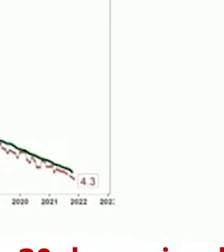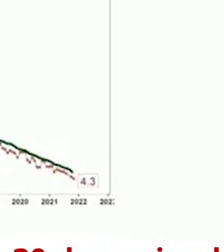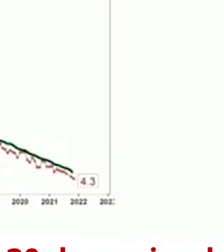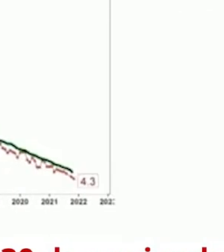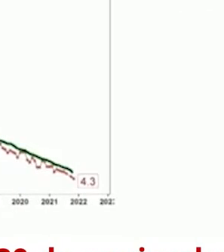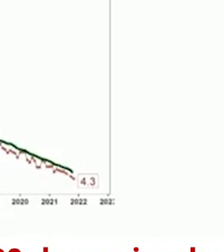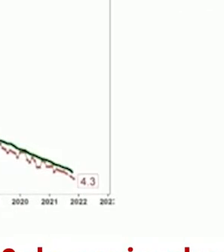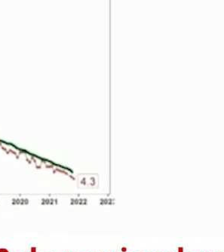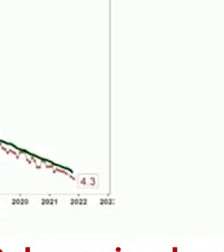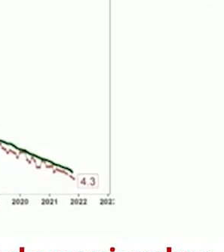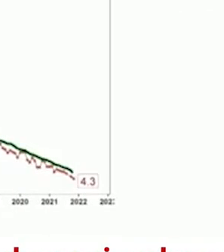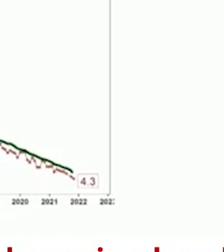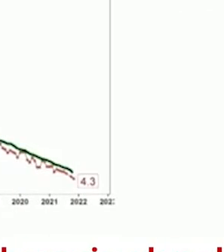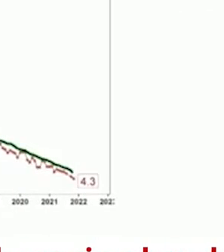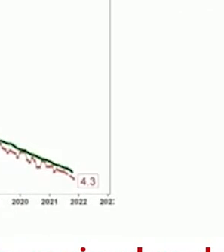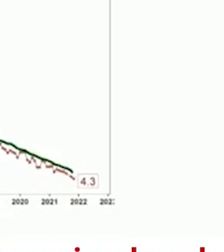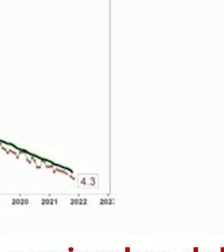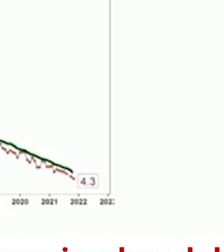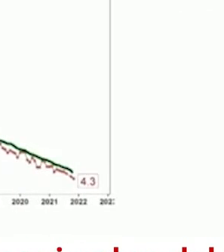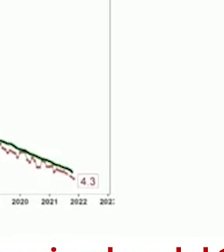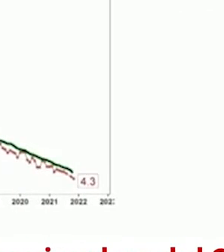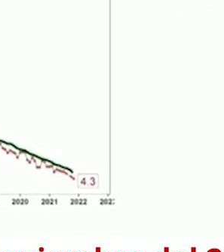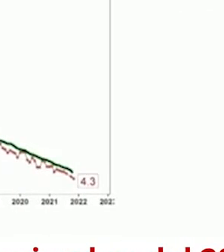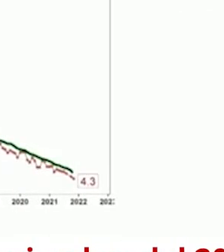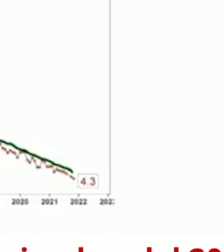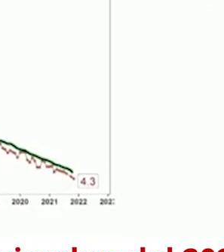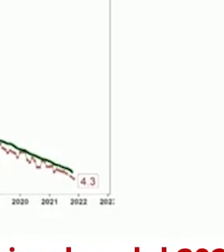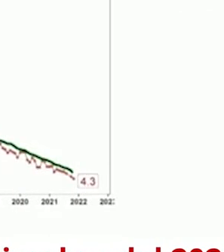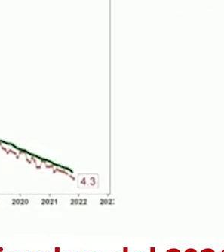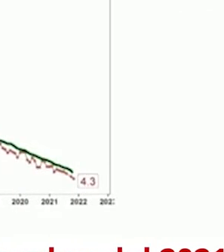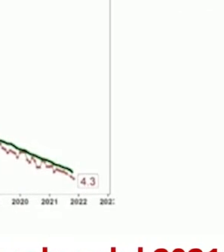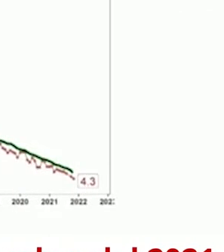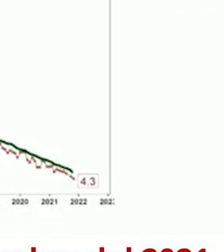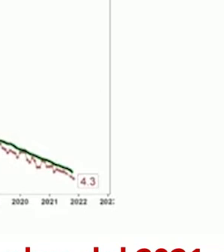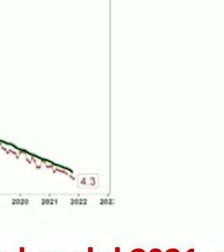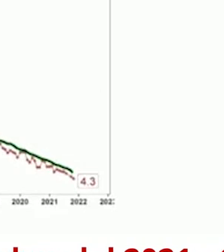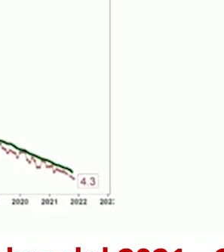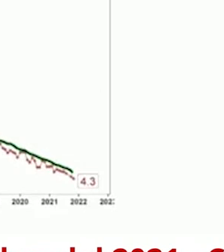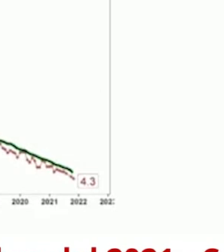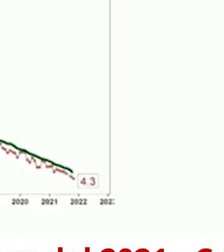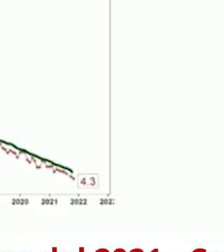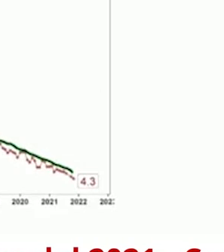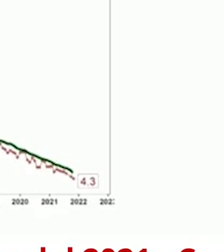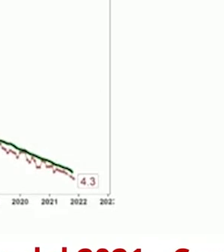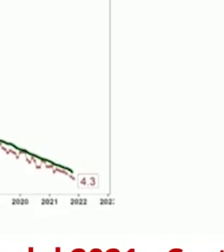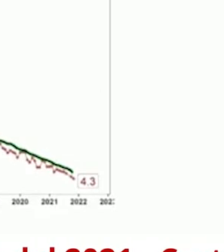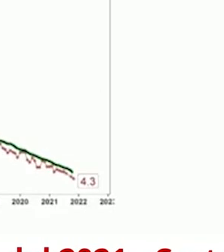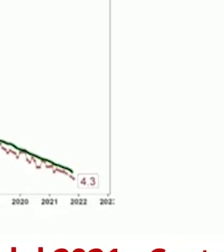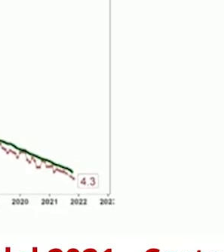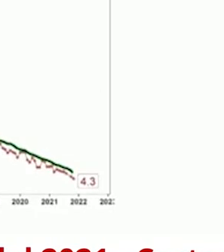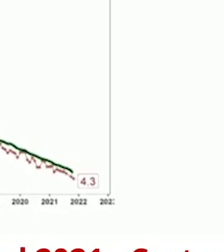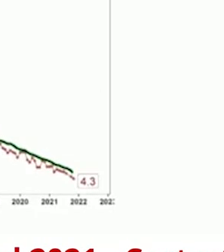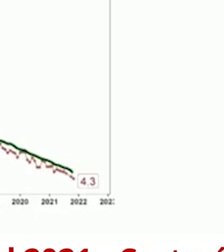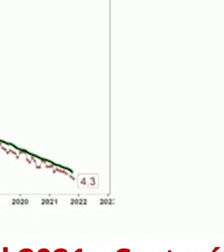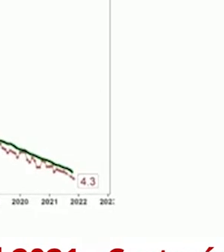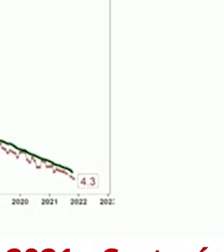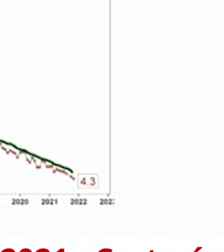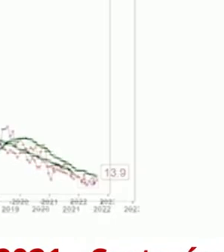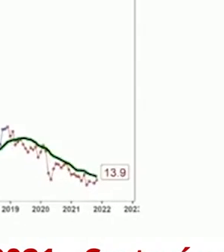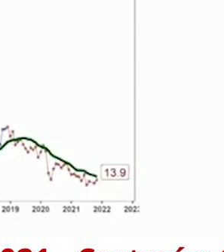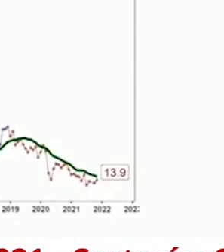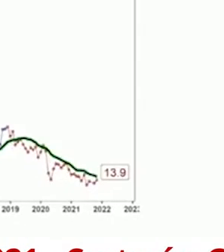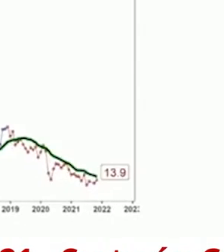significativa, estamos en cuatro punto tres promedio diario con violencia, adelante, y sin